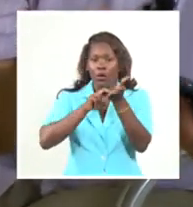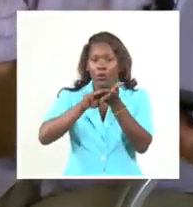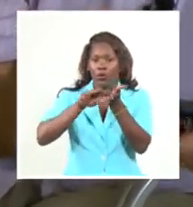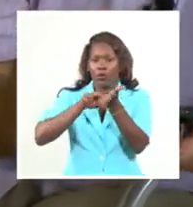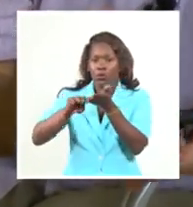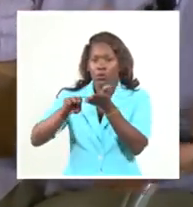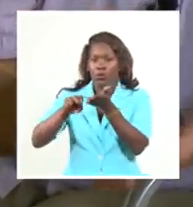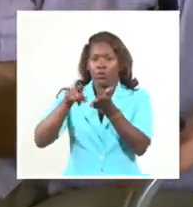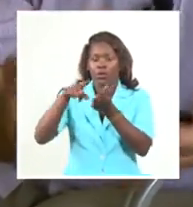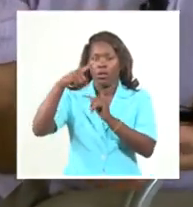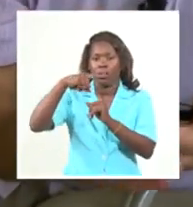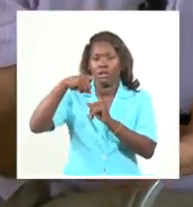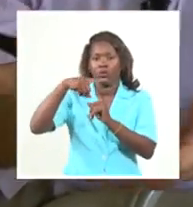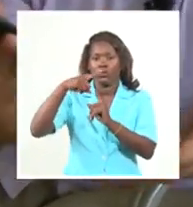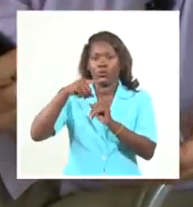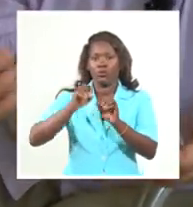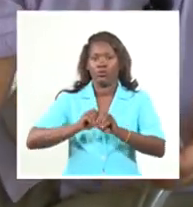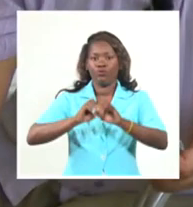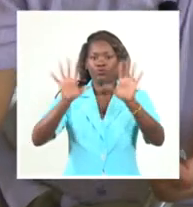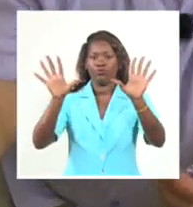Hace 16 minutos acabo de publicar.